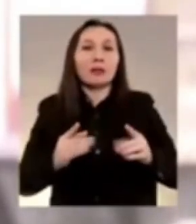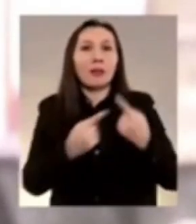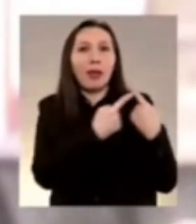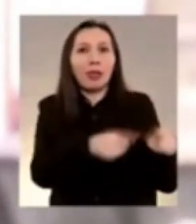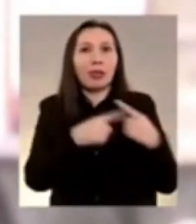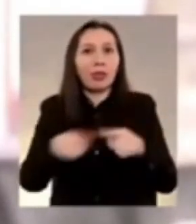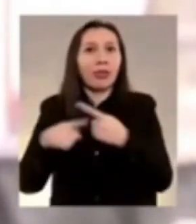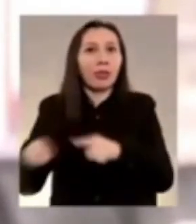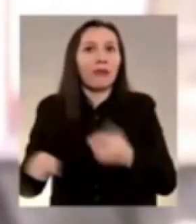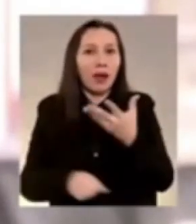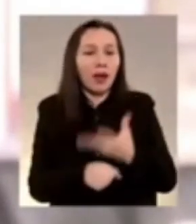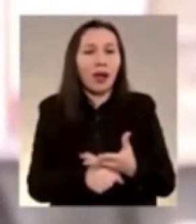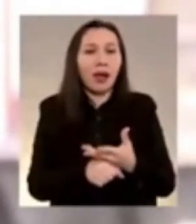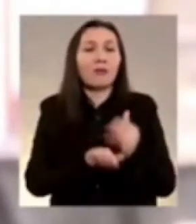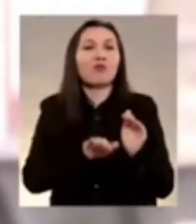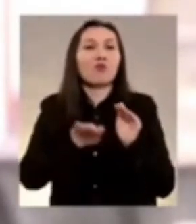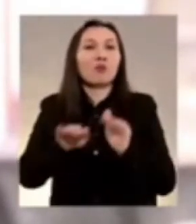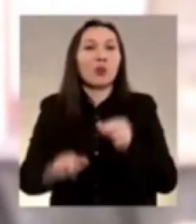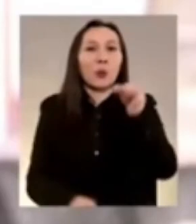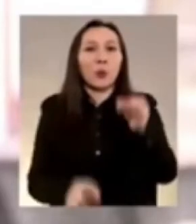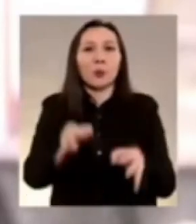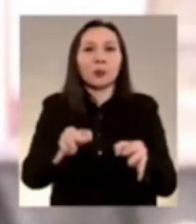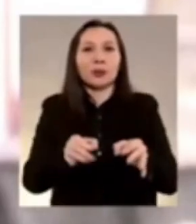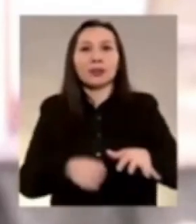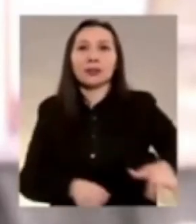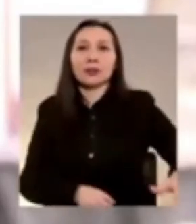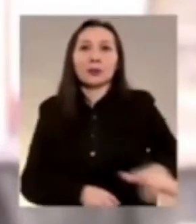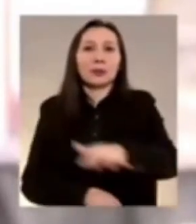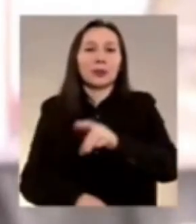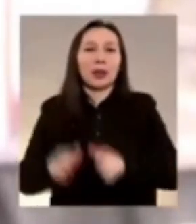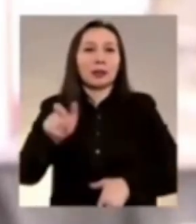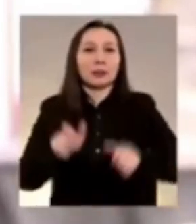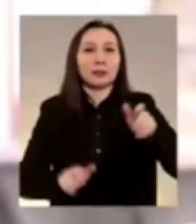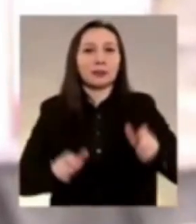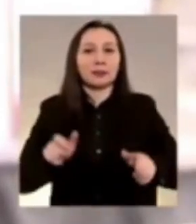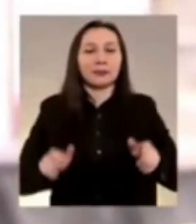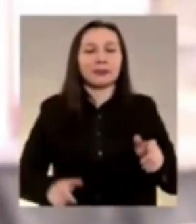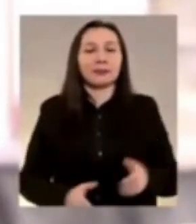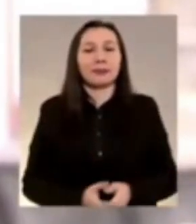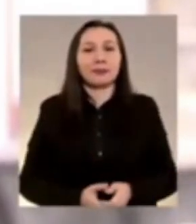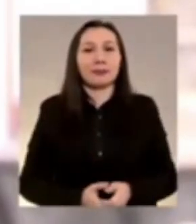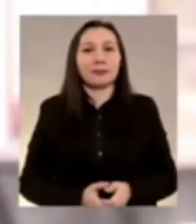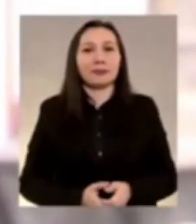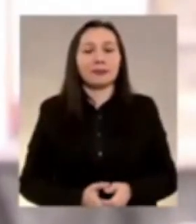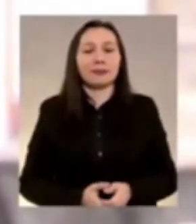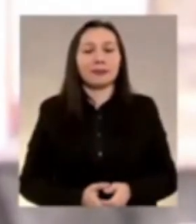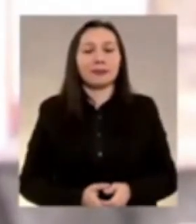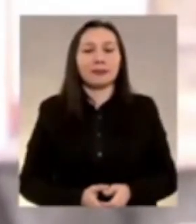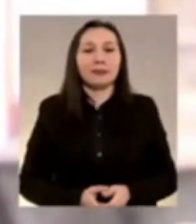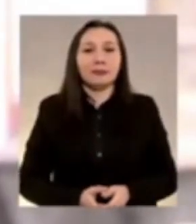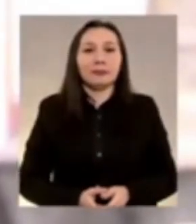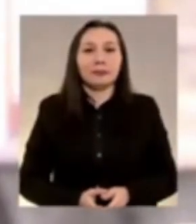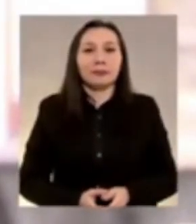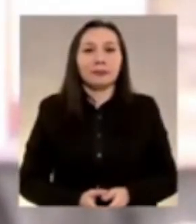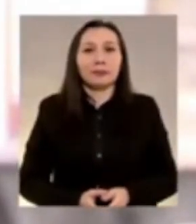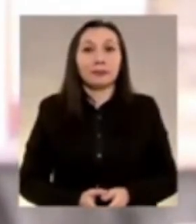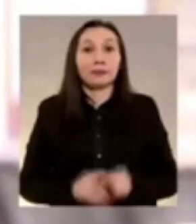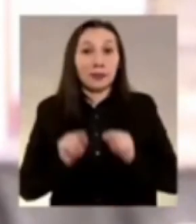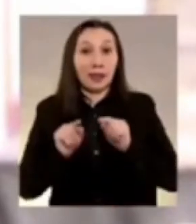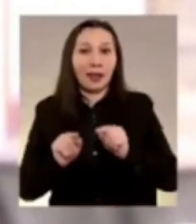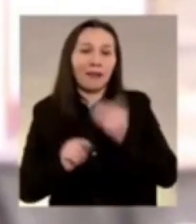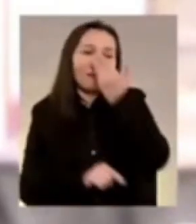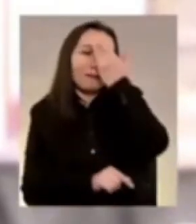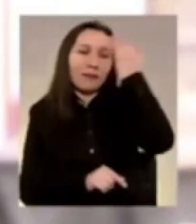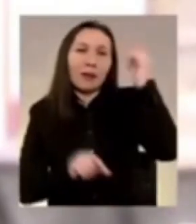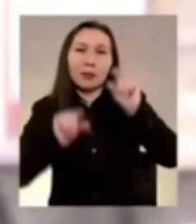pluralismo en favor de la justicia social en donde con esa